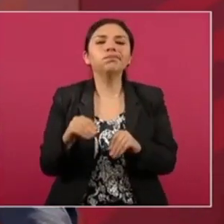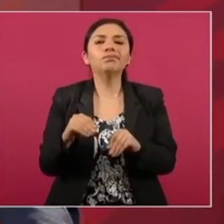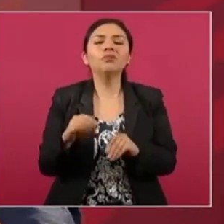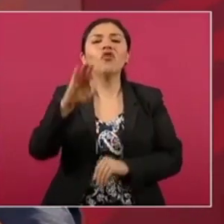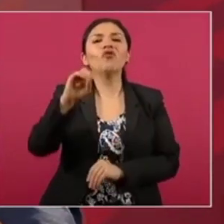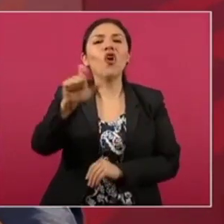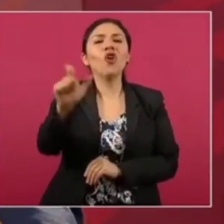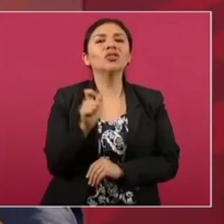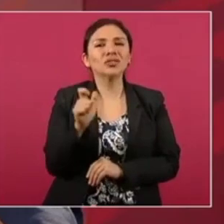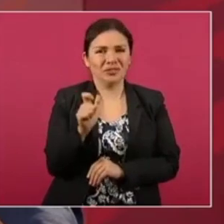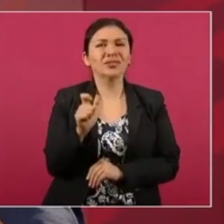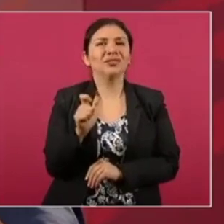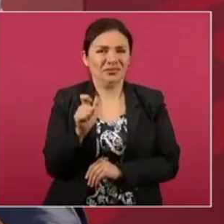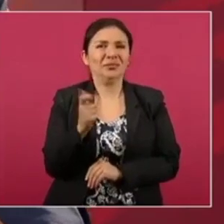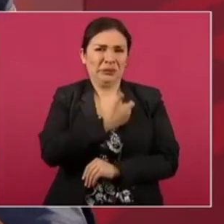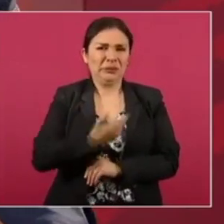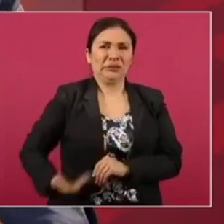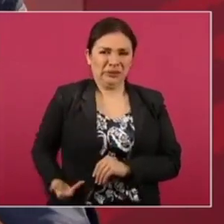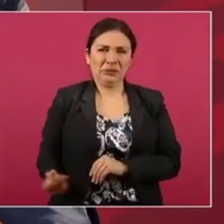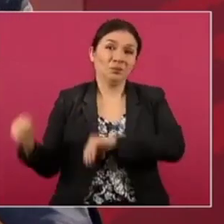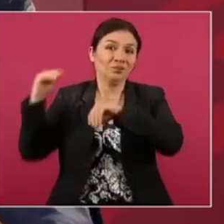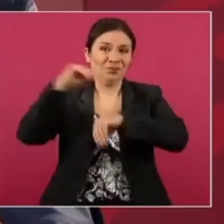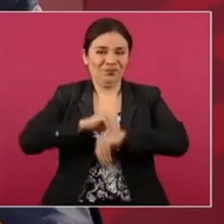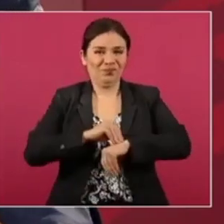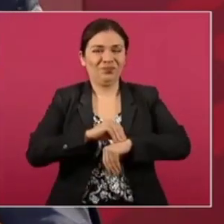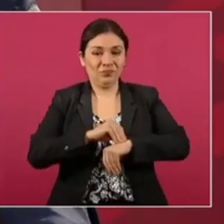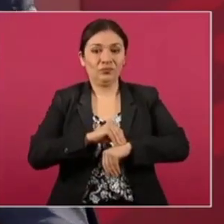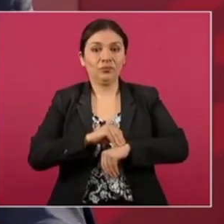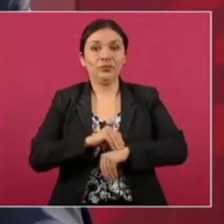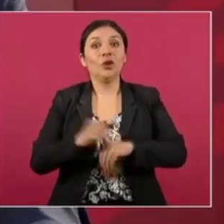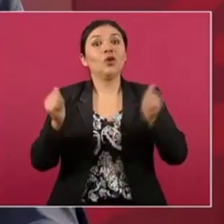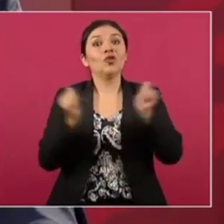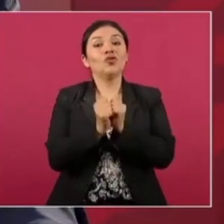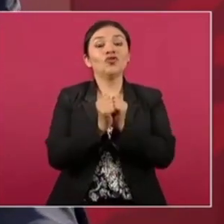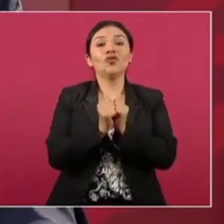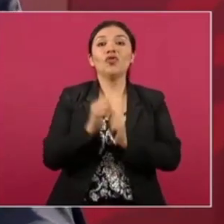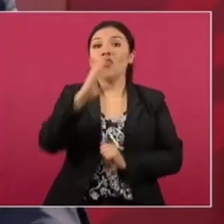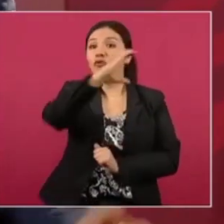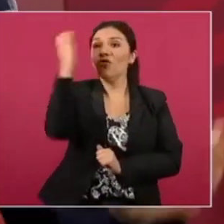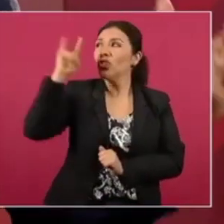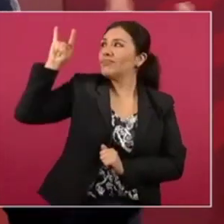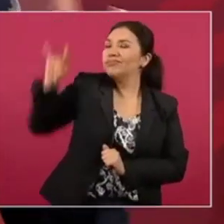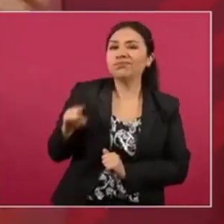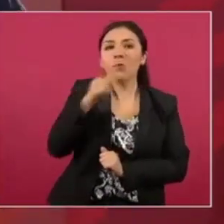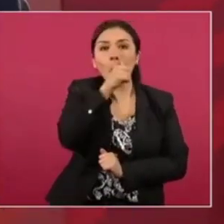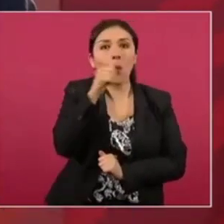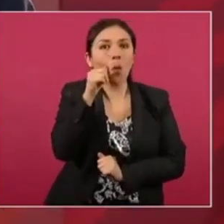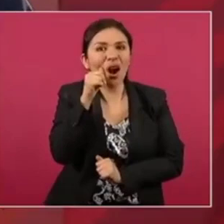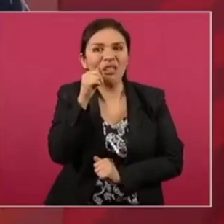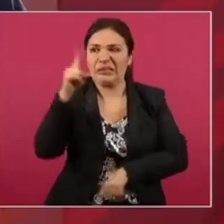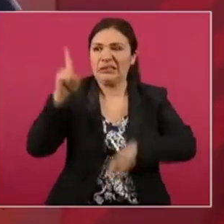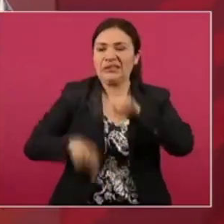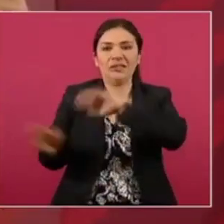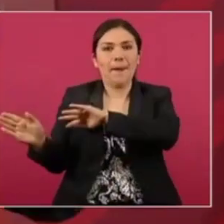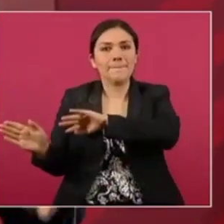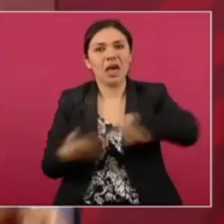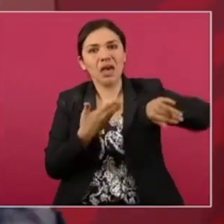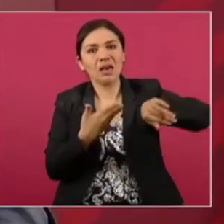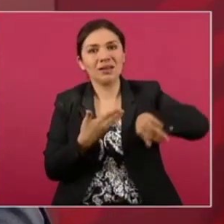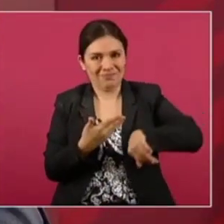Fox a los pinos y el retrato de Juárez lo sacaron,